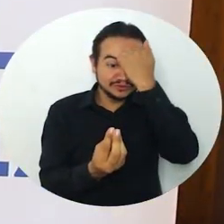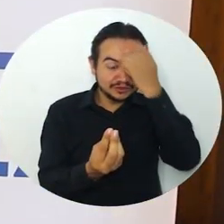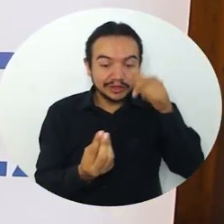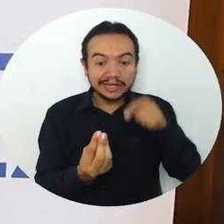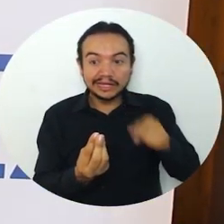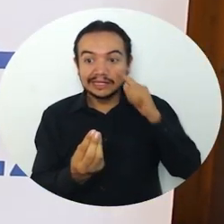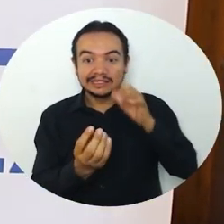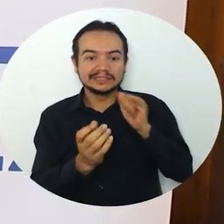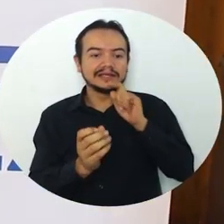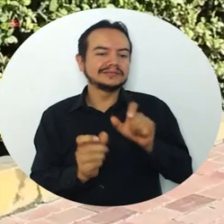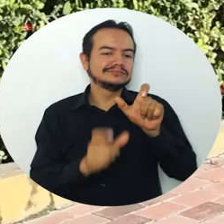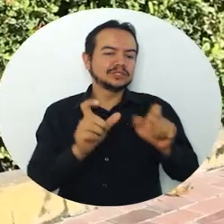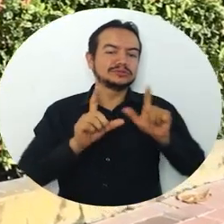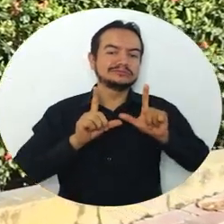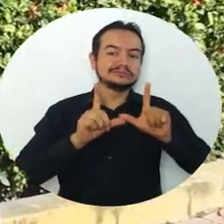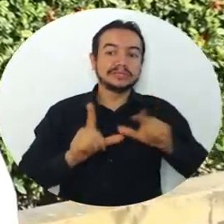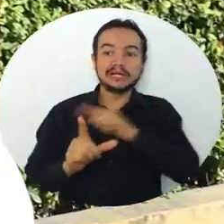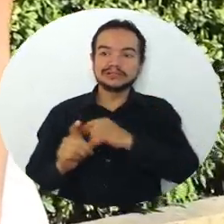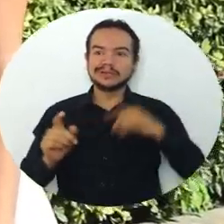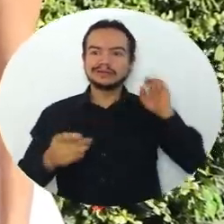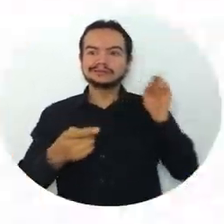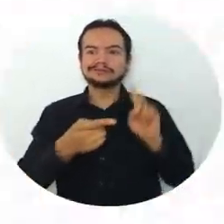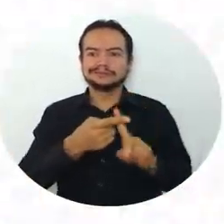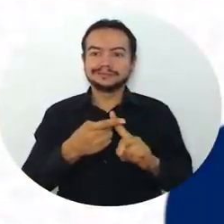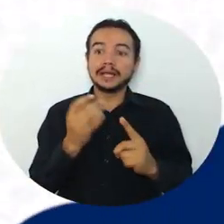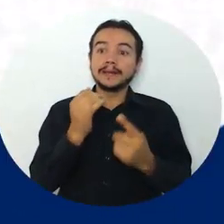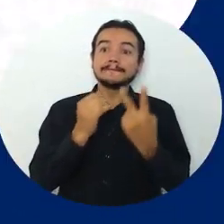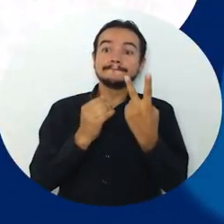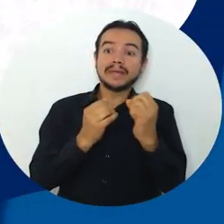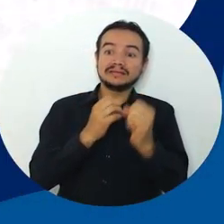Ambiental y Sanitaria cumplió sus 20 años de siembra.